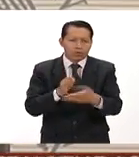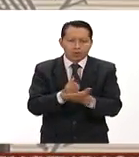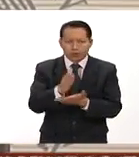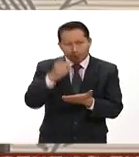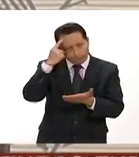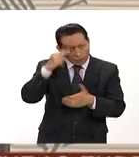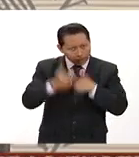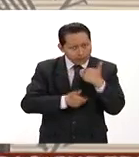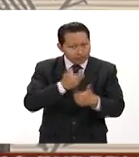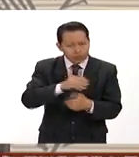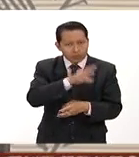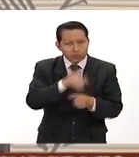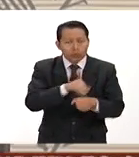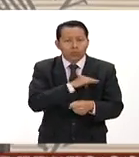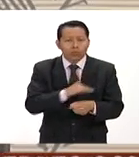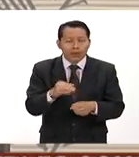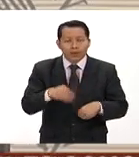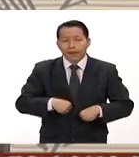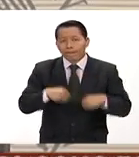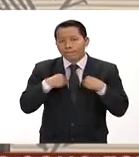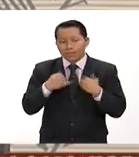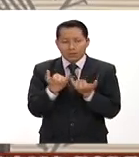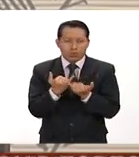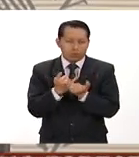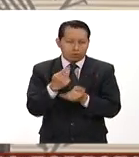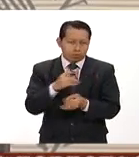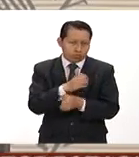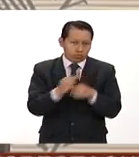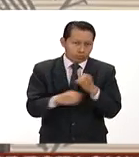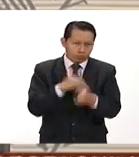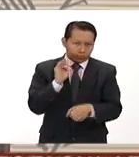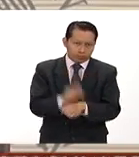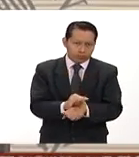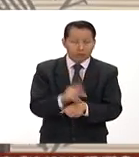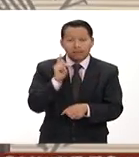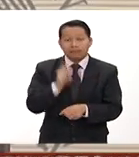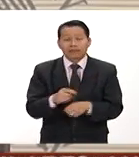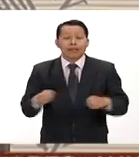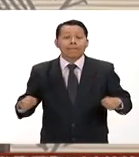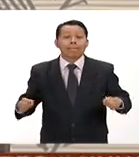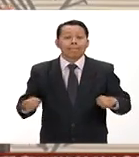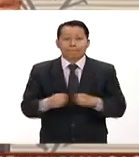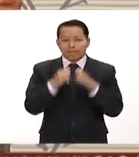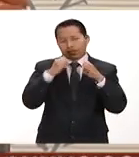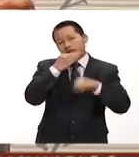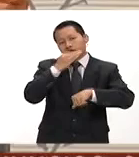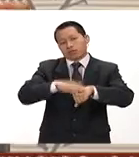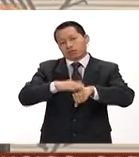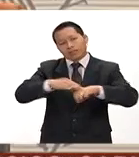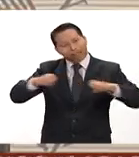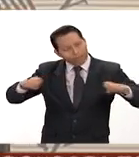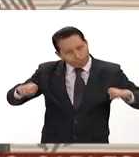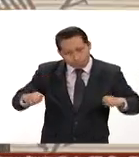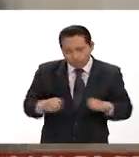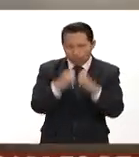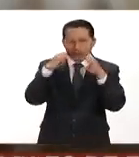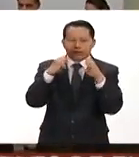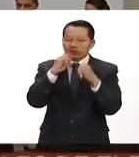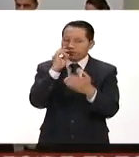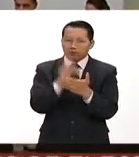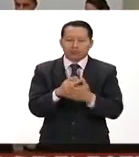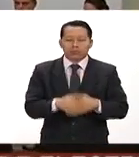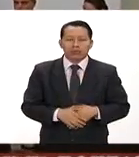servicios que pueden salvar tu vida y tu patrimonio esto es una emergencia hay que usarla solo para esos casos